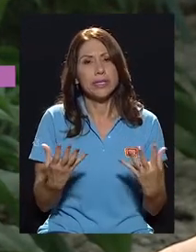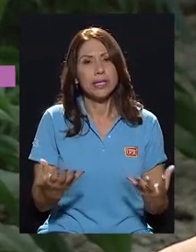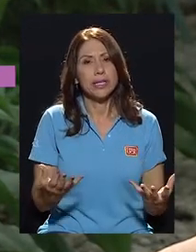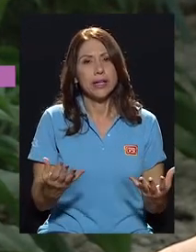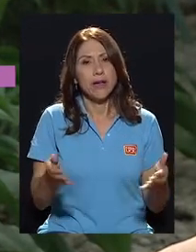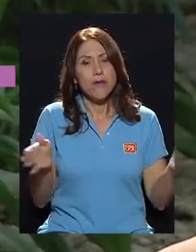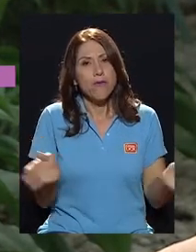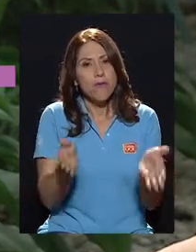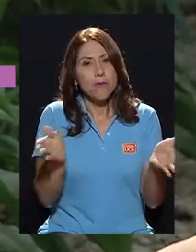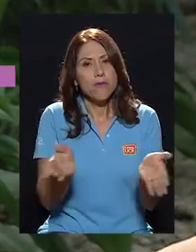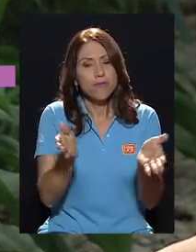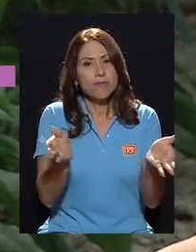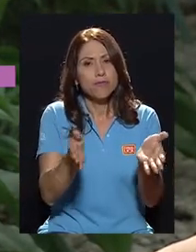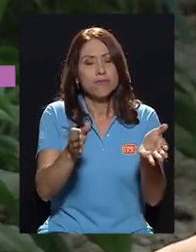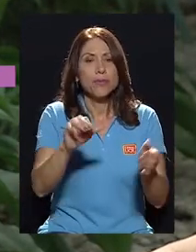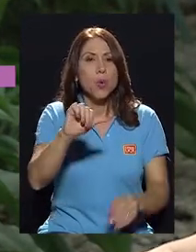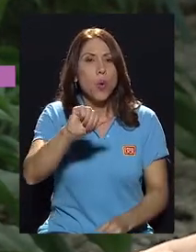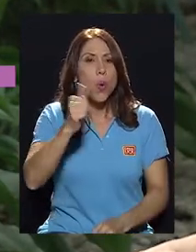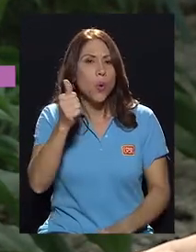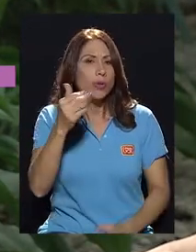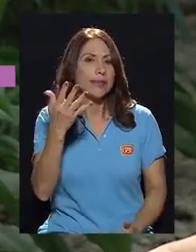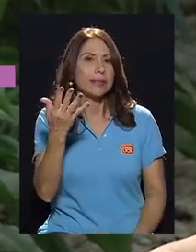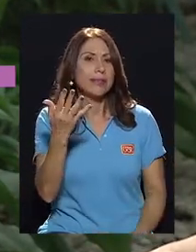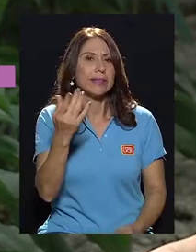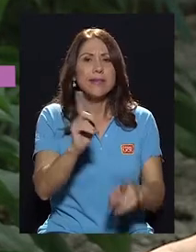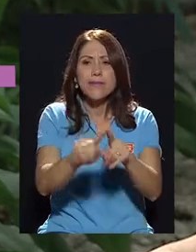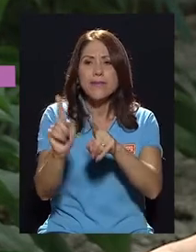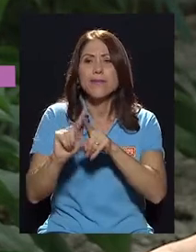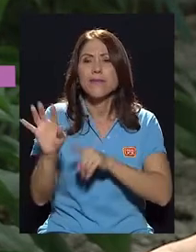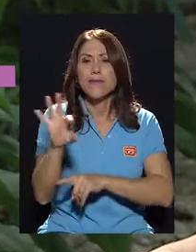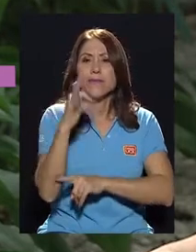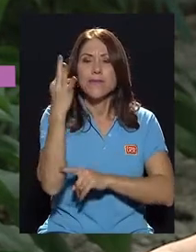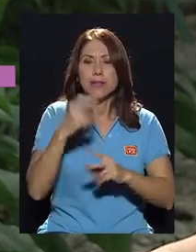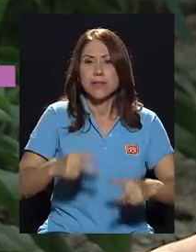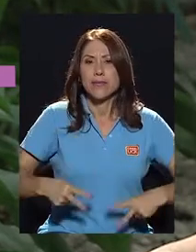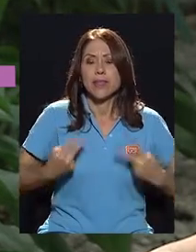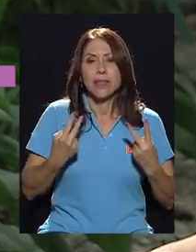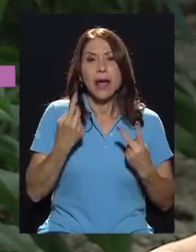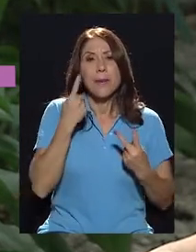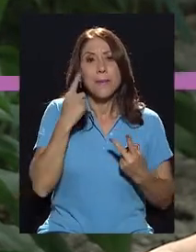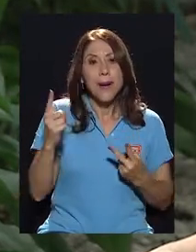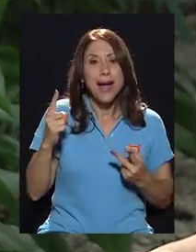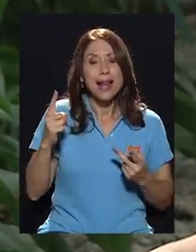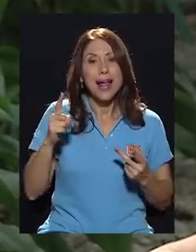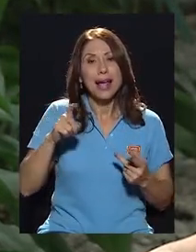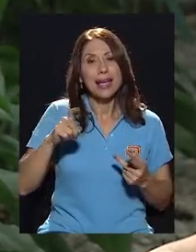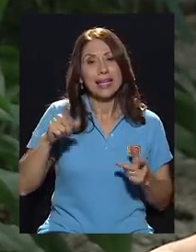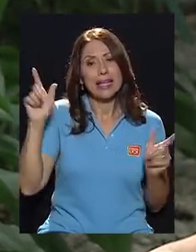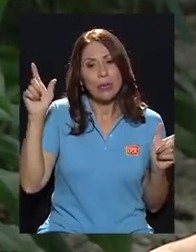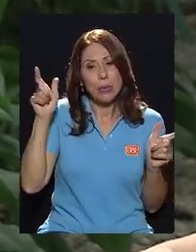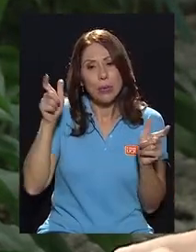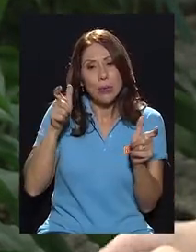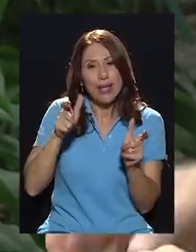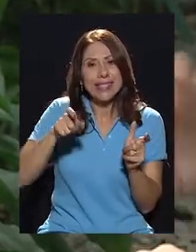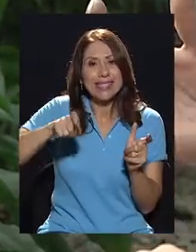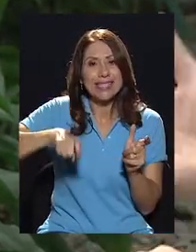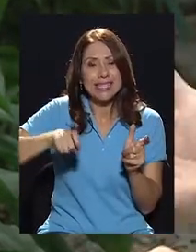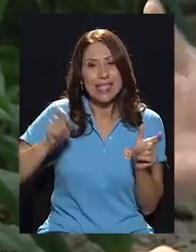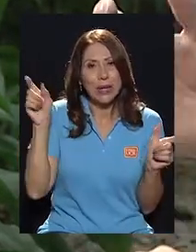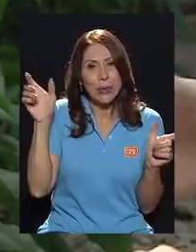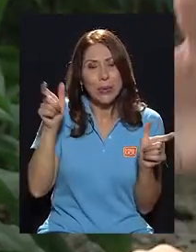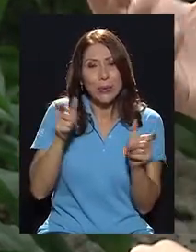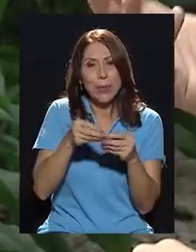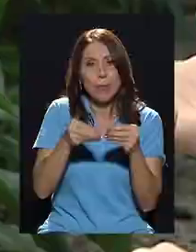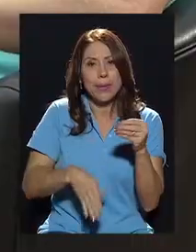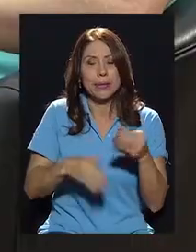fomentar otros estilos de vida para que se requiera menos de los servicios de salud. Y en